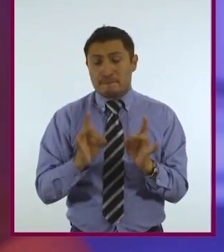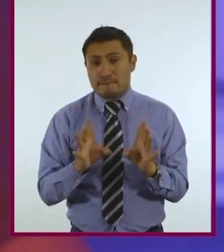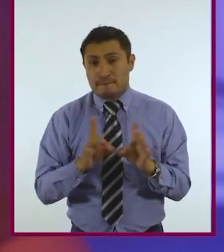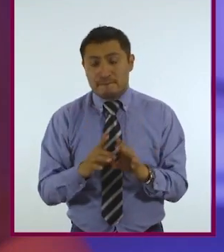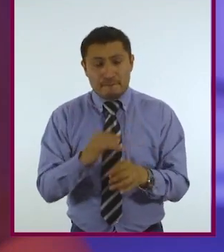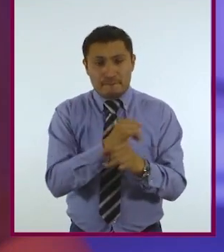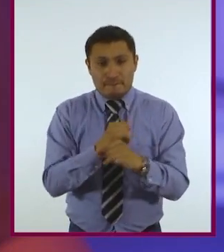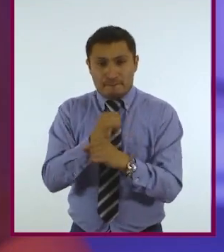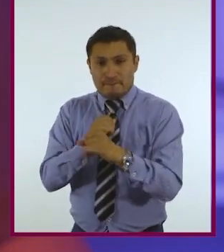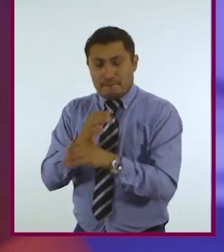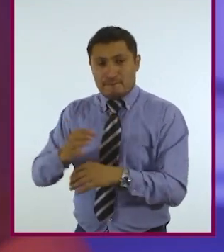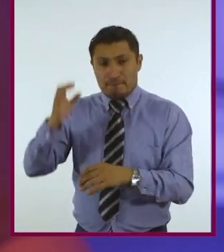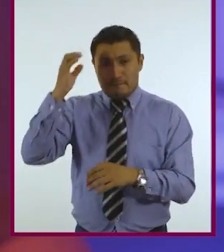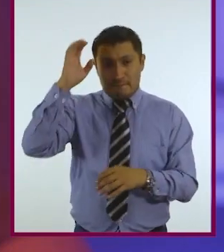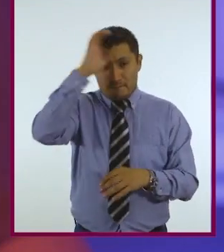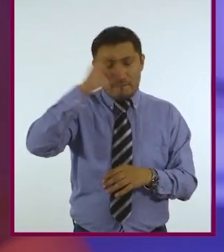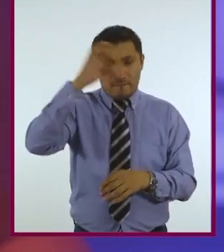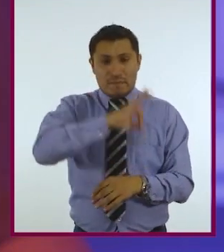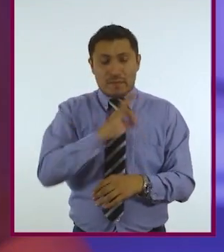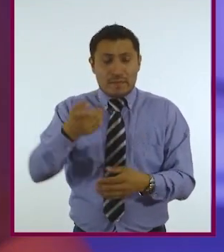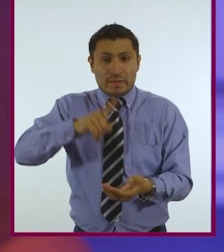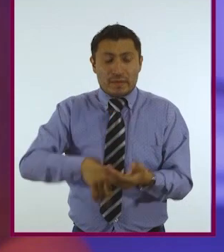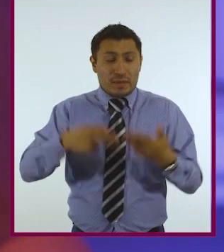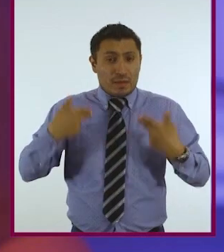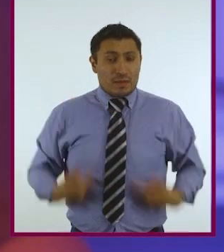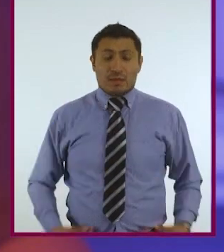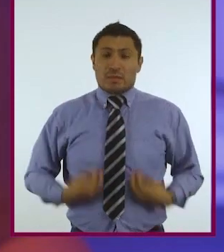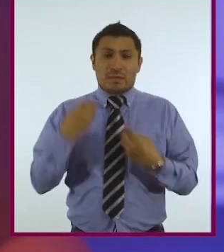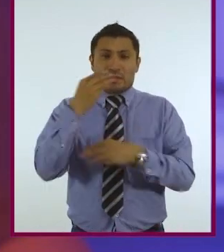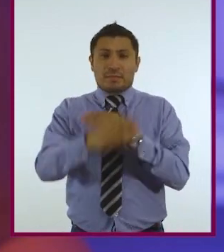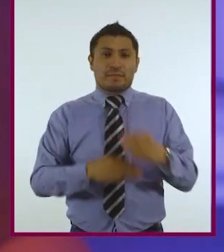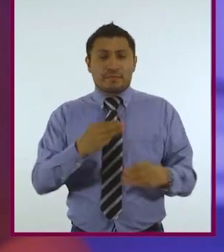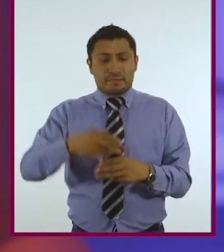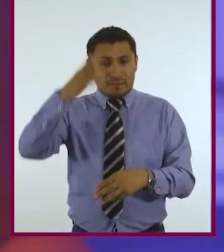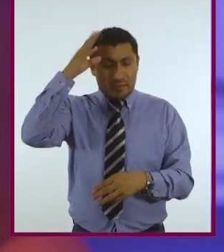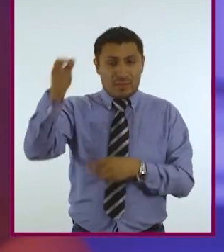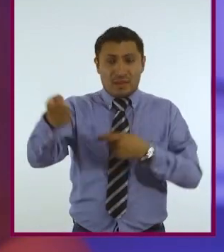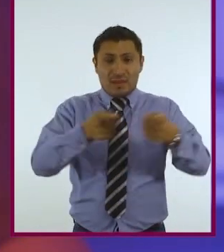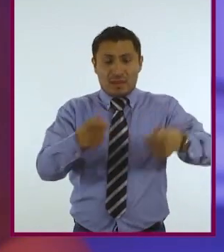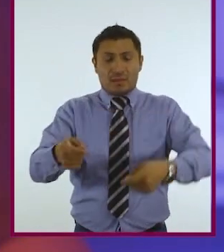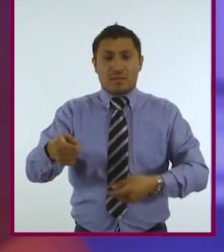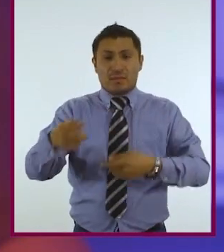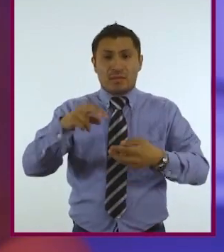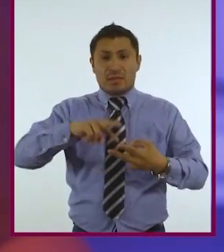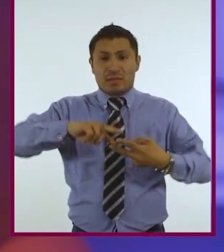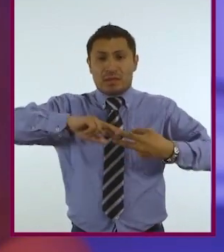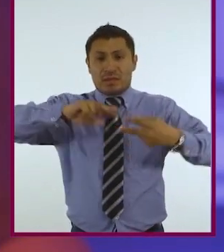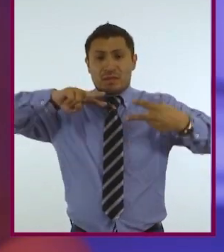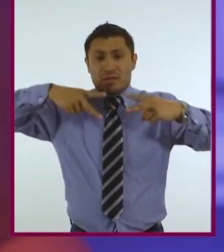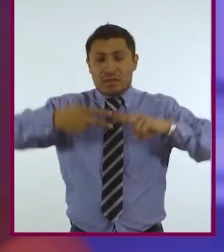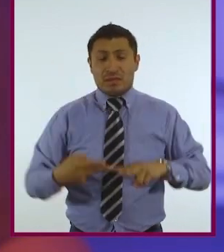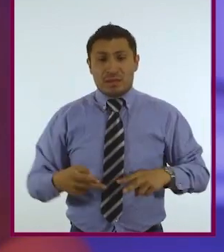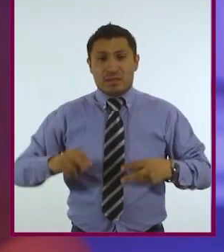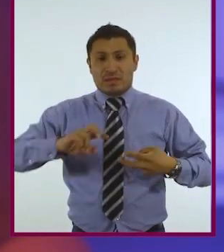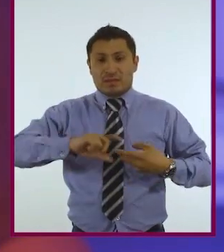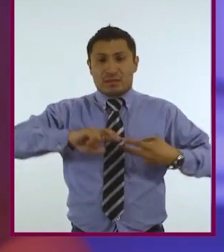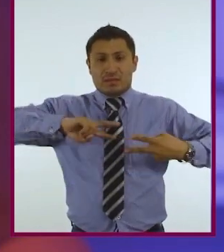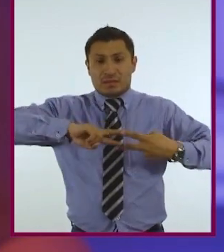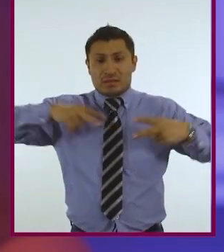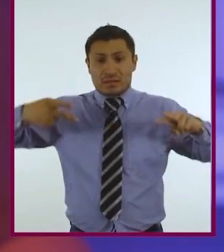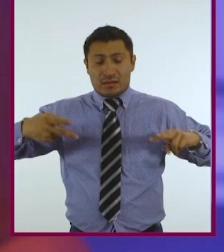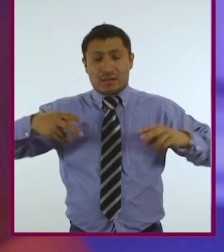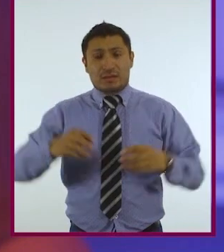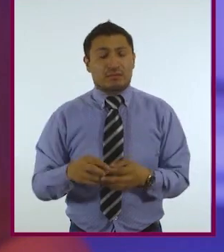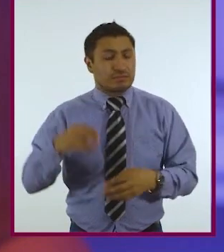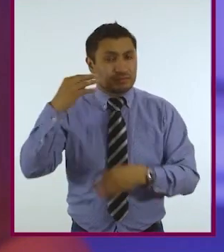científica puede tener sobre el humano y la vida en el planeta. Conceptos como manipulación genética, clonación, implantes cibernéticos e